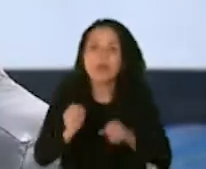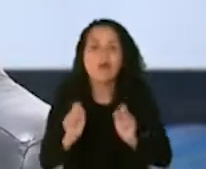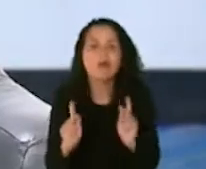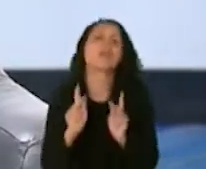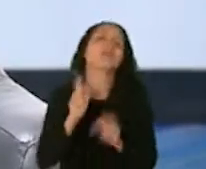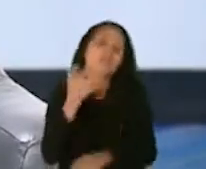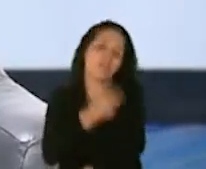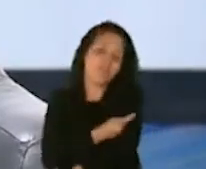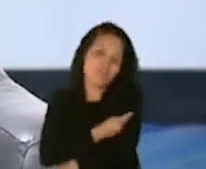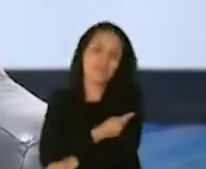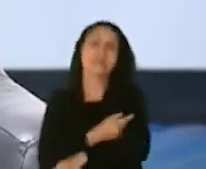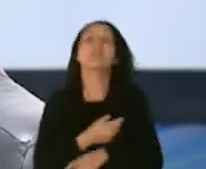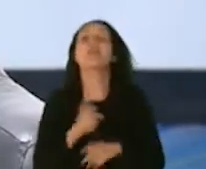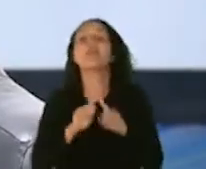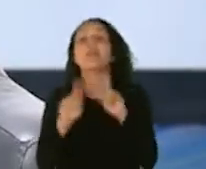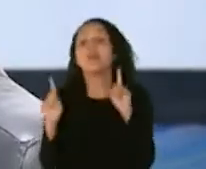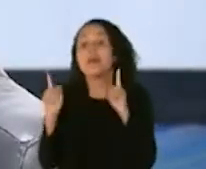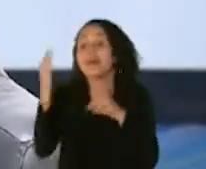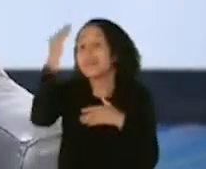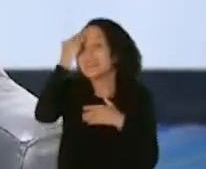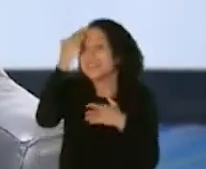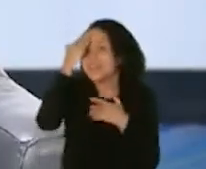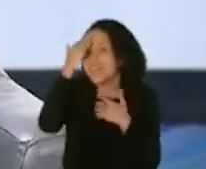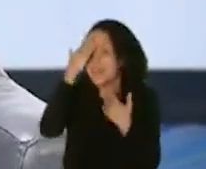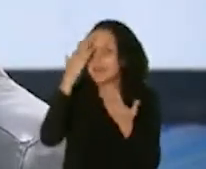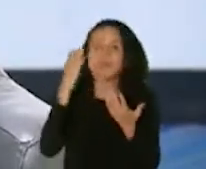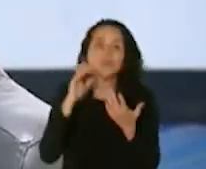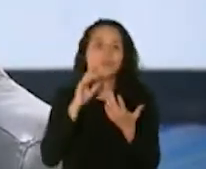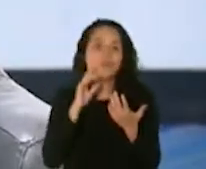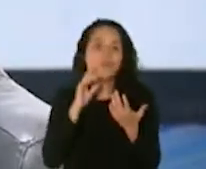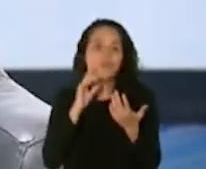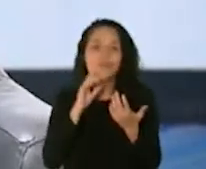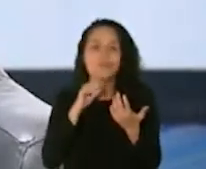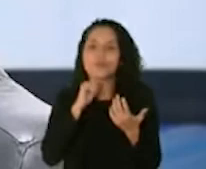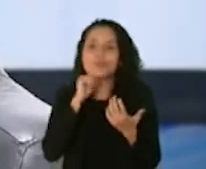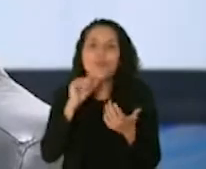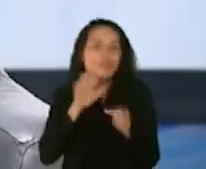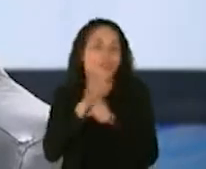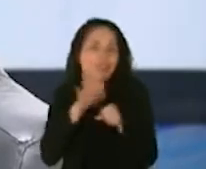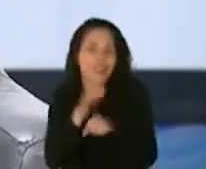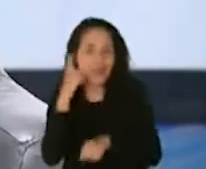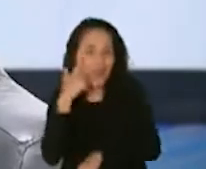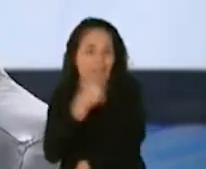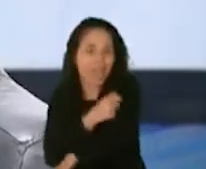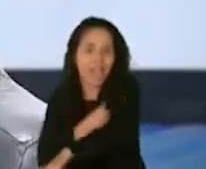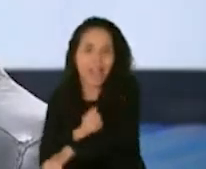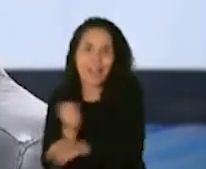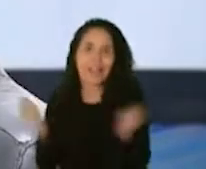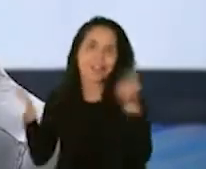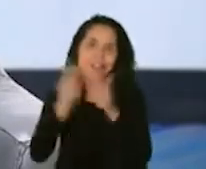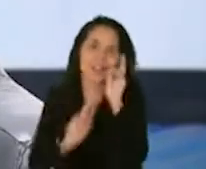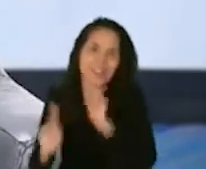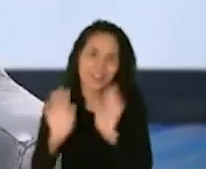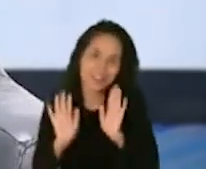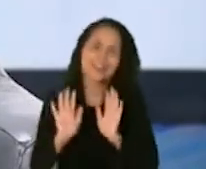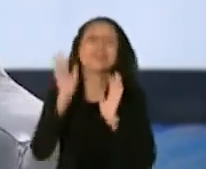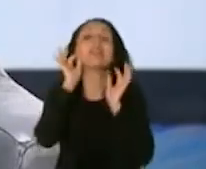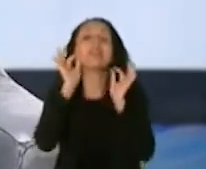sabemos que inicialmente no necesariamente vamos a tener todas las dosis que necesitamos. Entonces la decisión es,